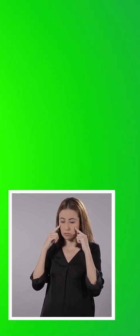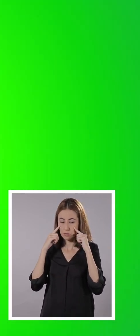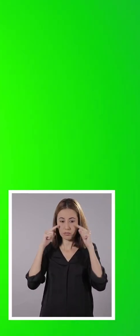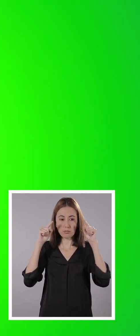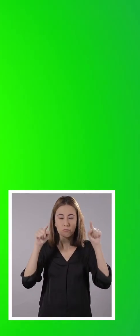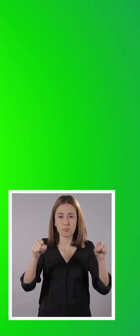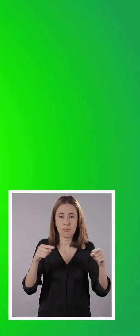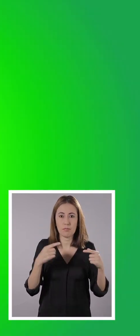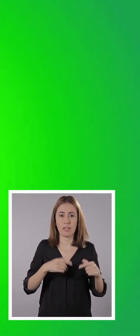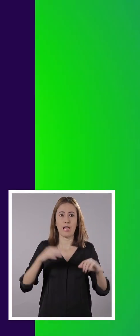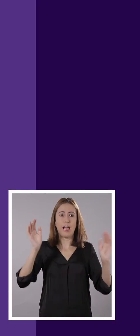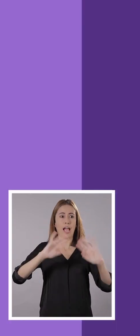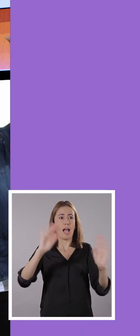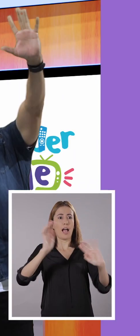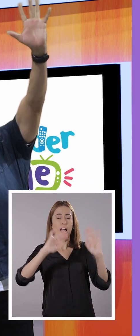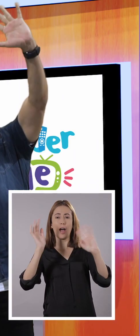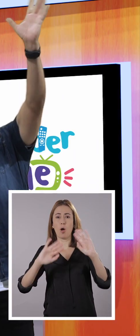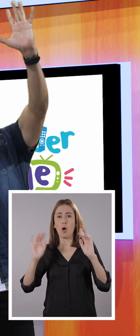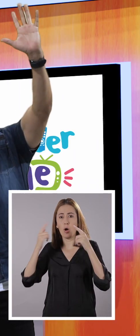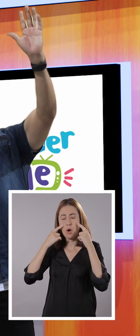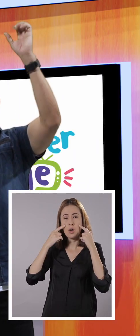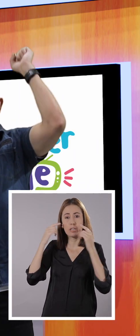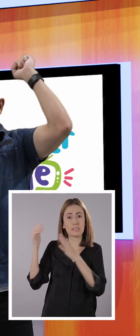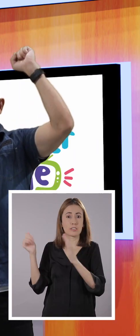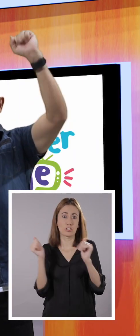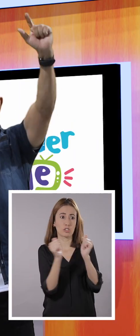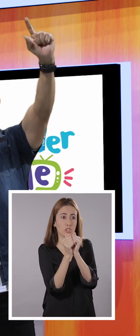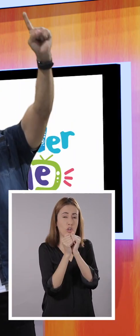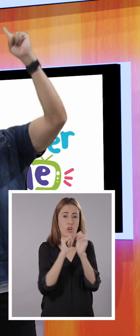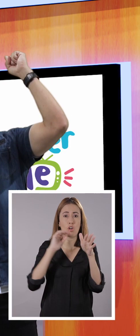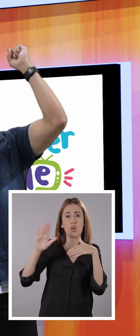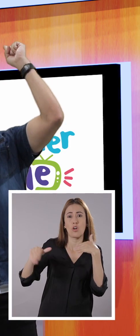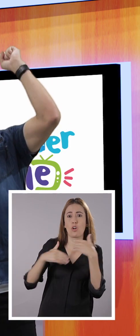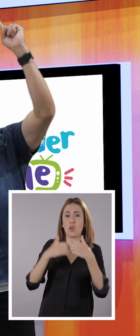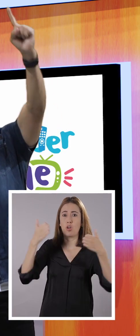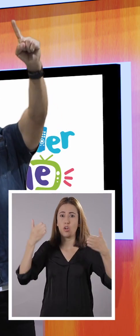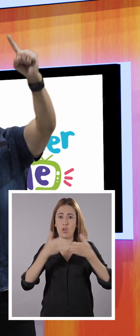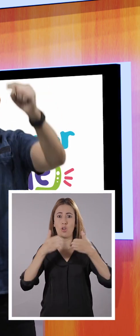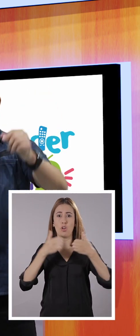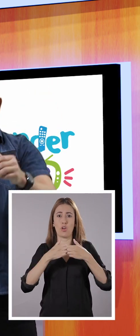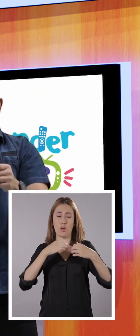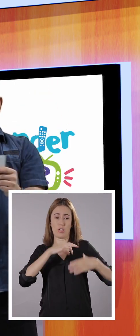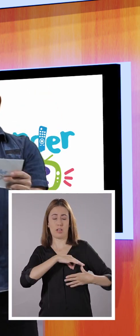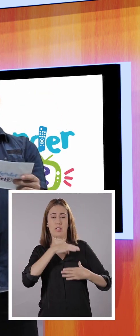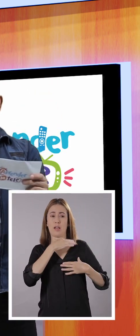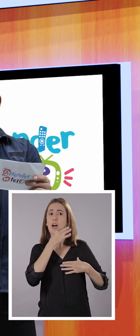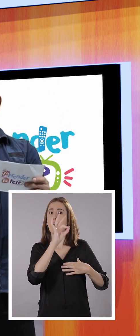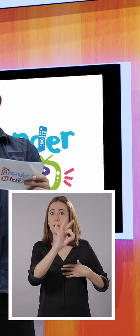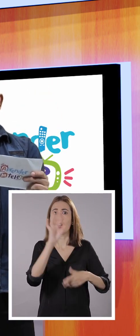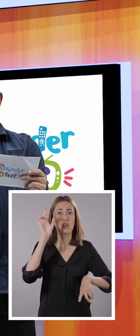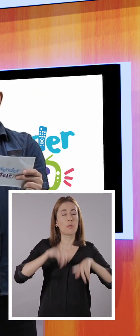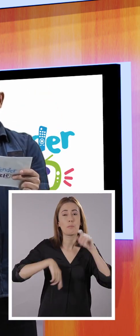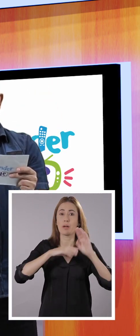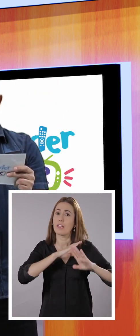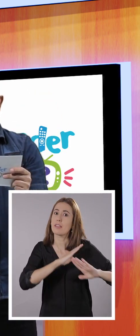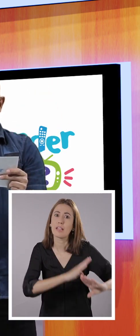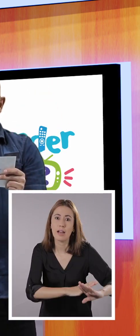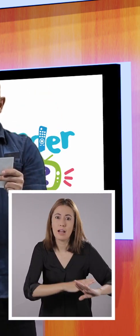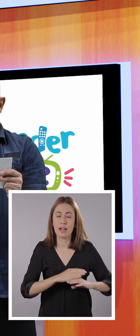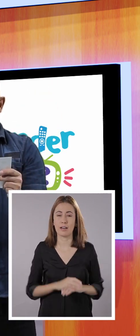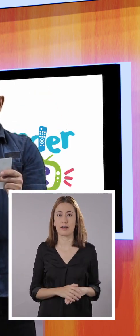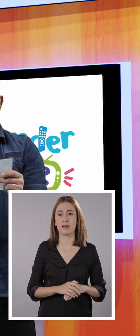ventana. ¡Eh! Si nos ayudamos y trabajamos en equipo, el bicho no podrá entrar.